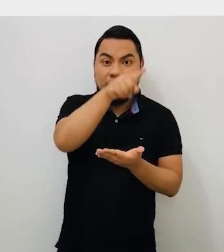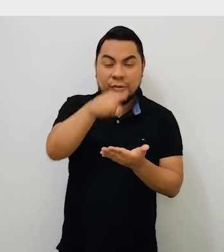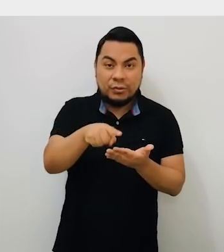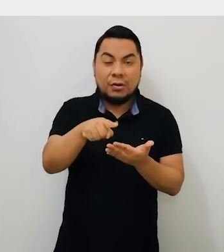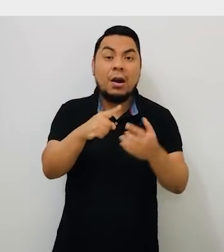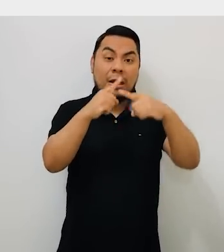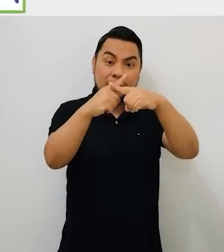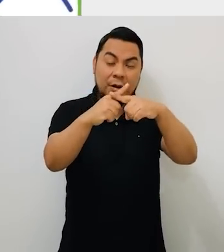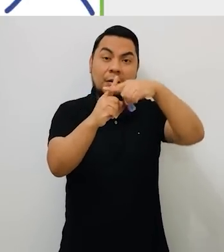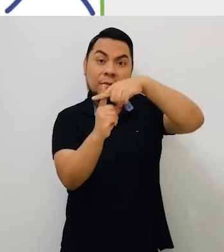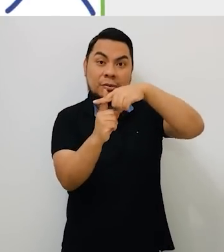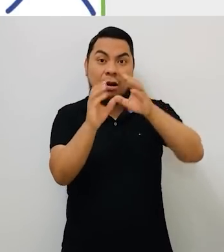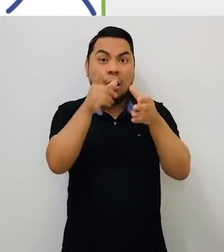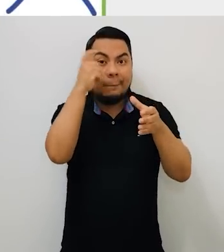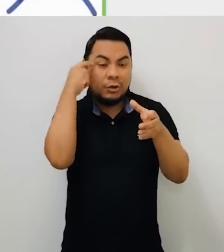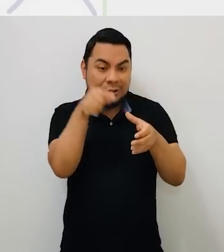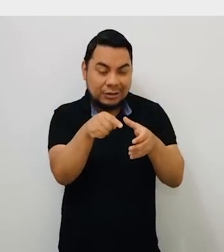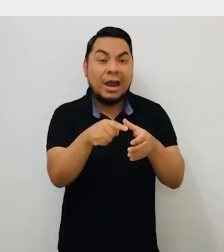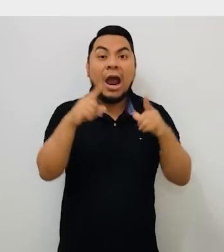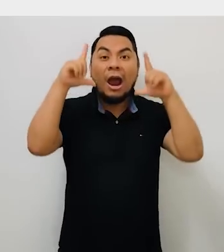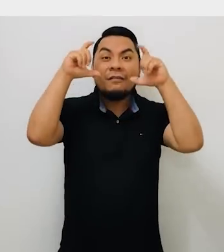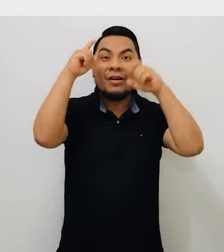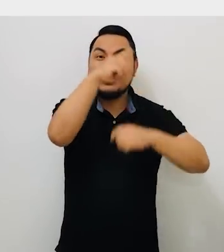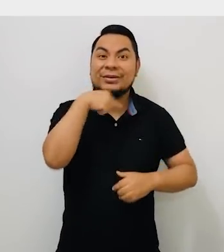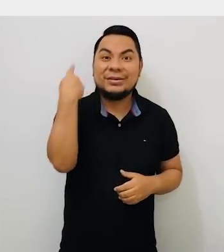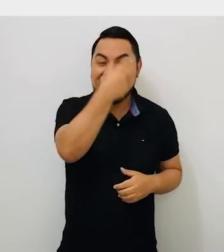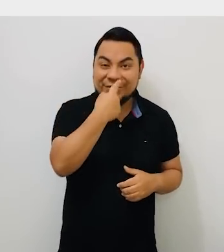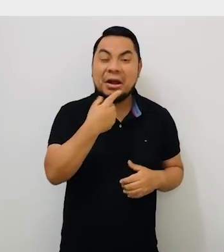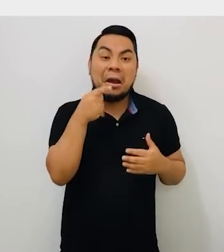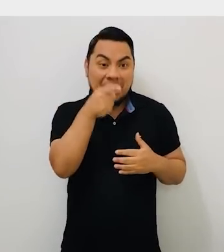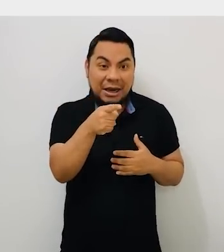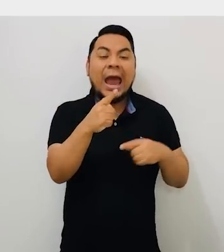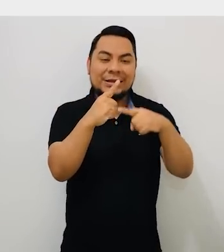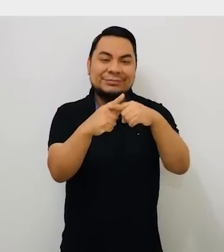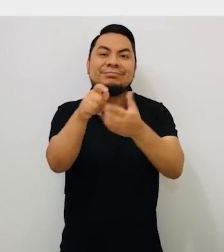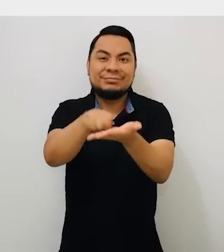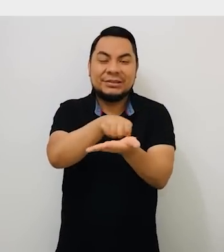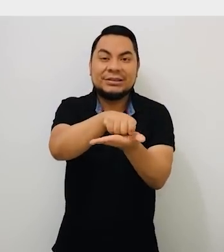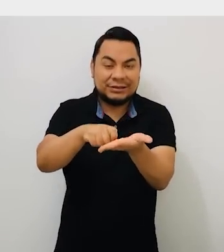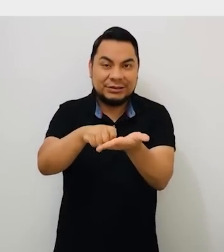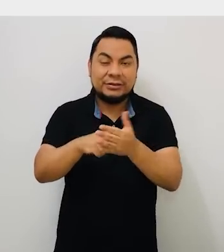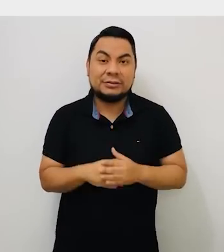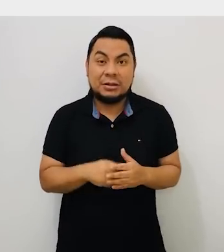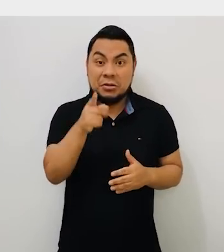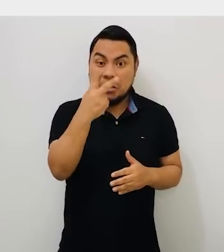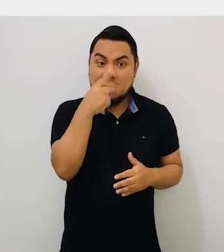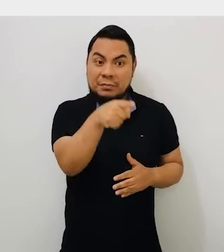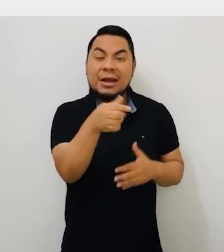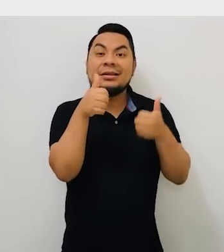si marcas el símbolo de la organización política y o la foto de la candidata o el candidato que prefieras.